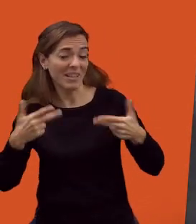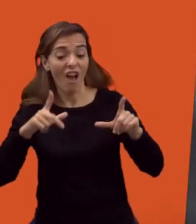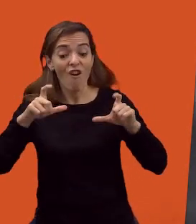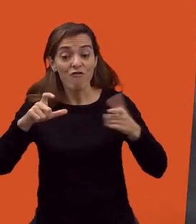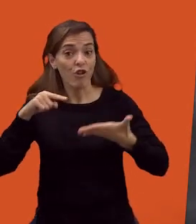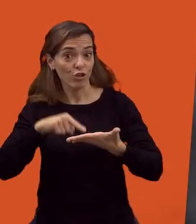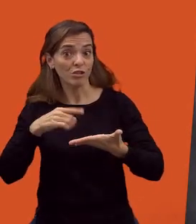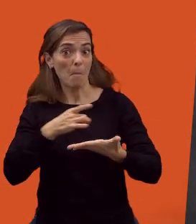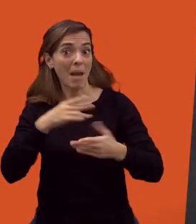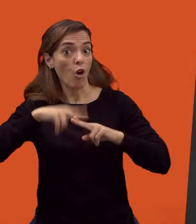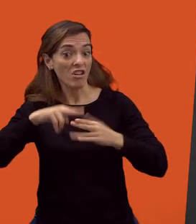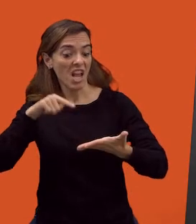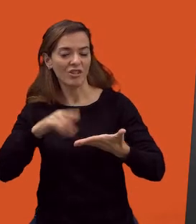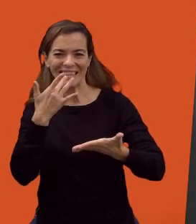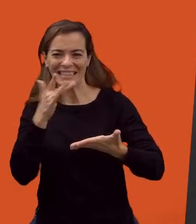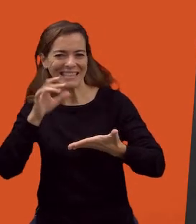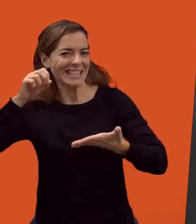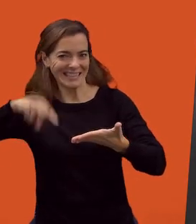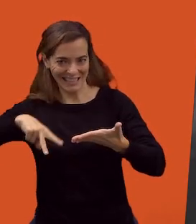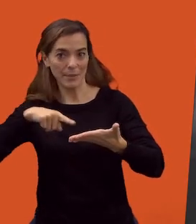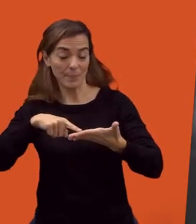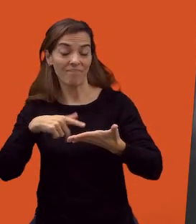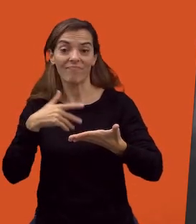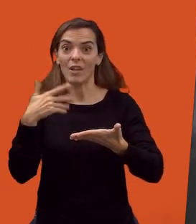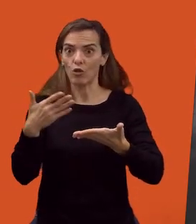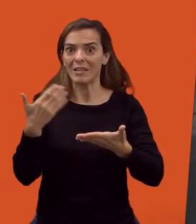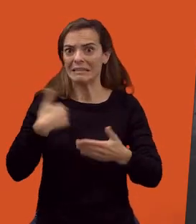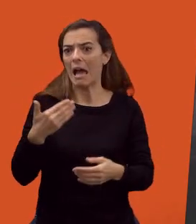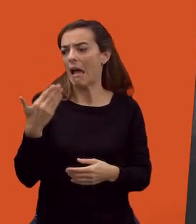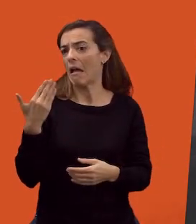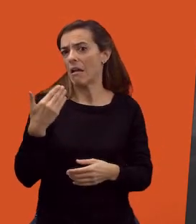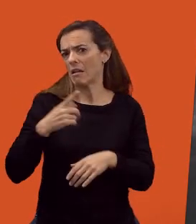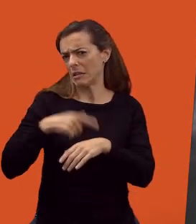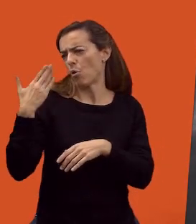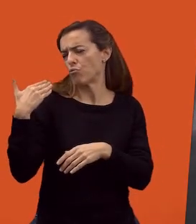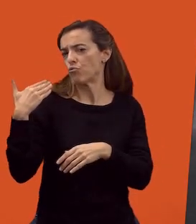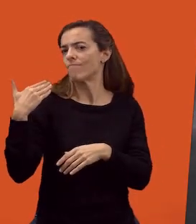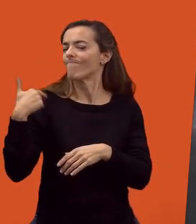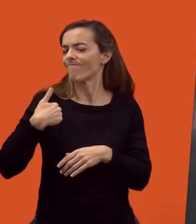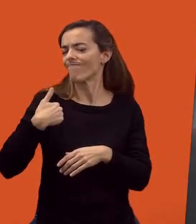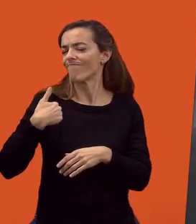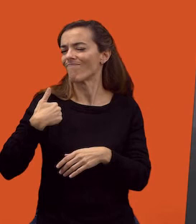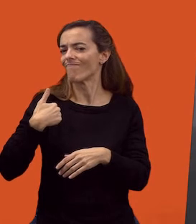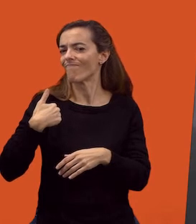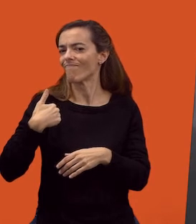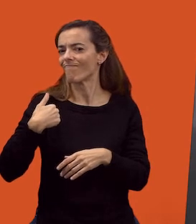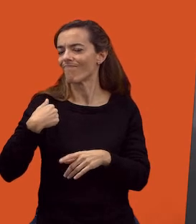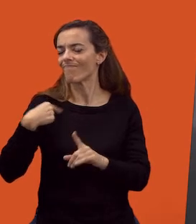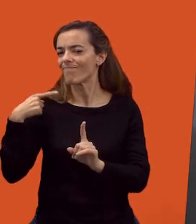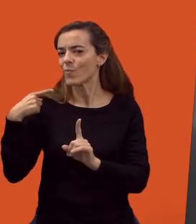fotografías de blanco y negro sin verte reflejado, con lo cual hace ya tiempo que decidí de alguna forma volver otra vez a